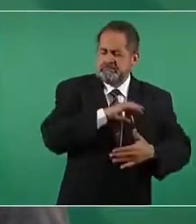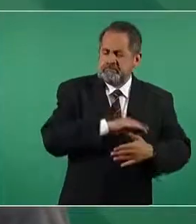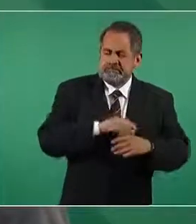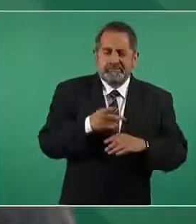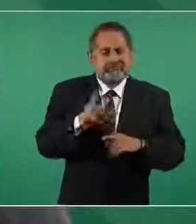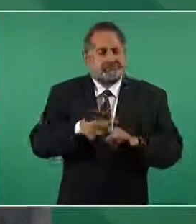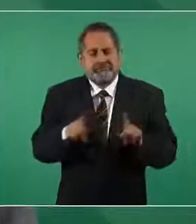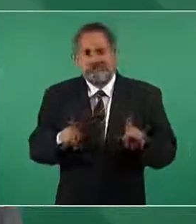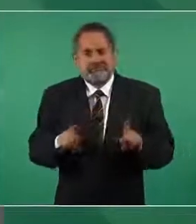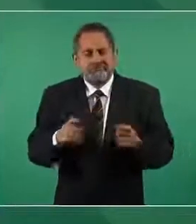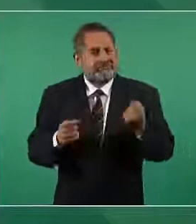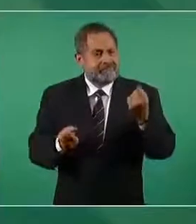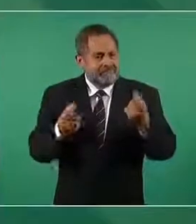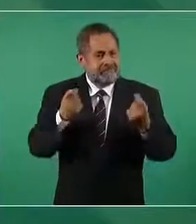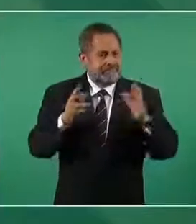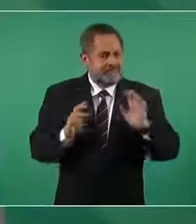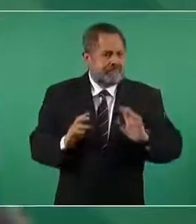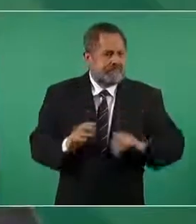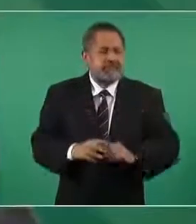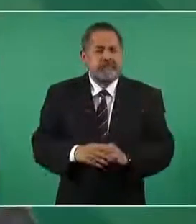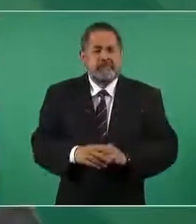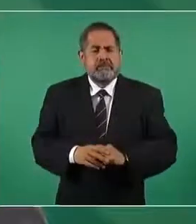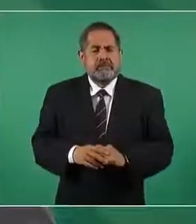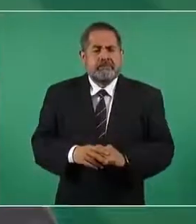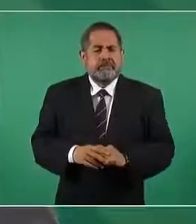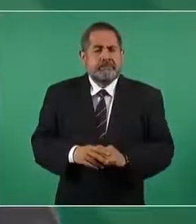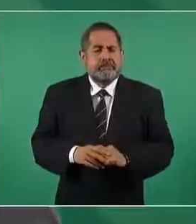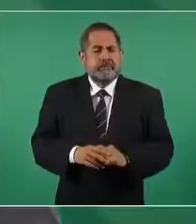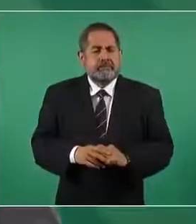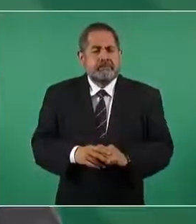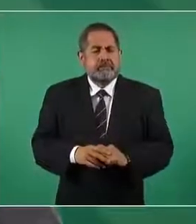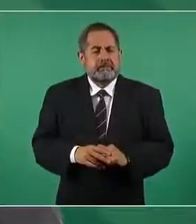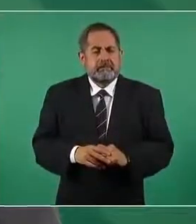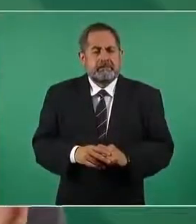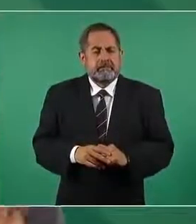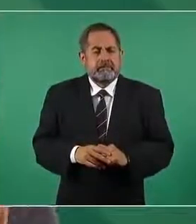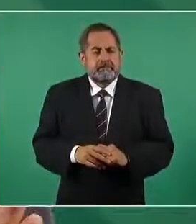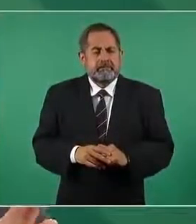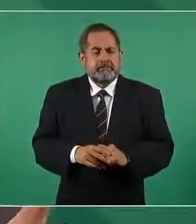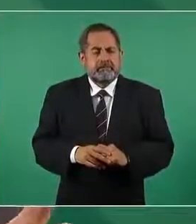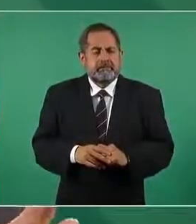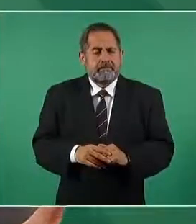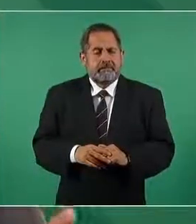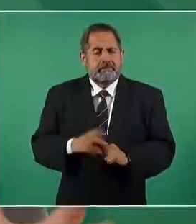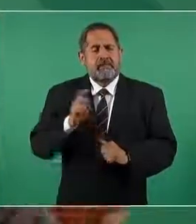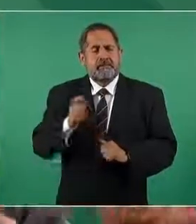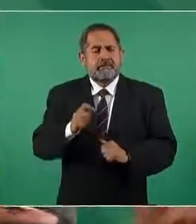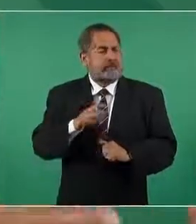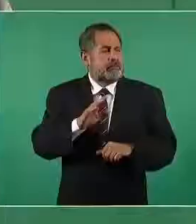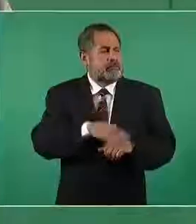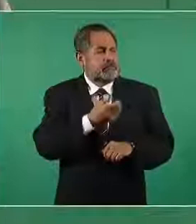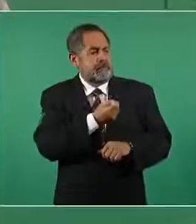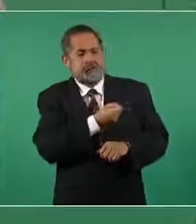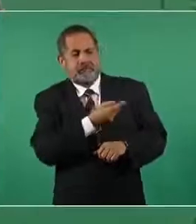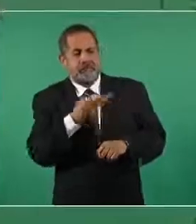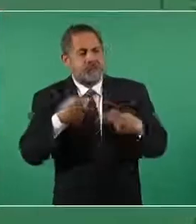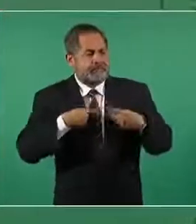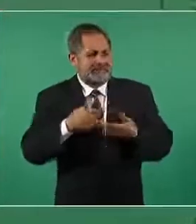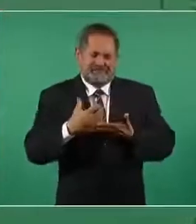esa teoría o no exactamente